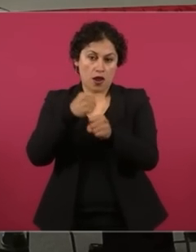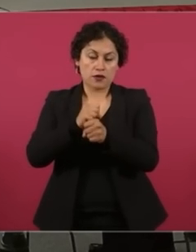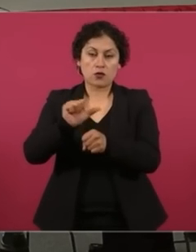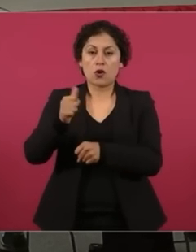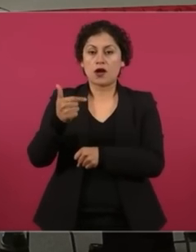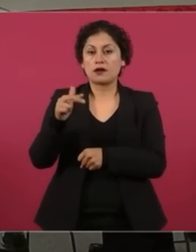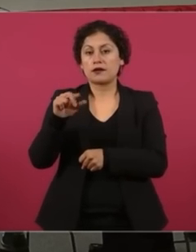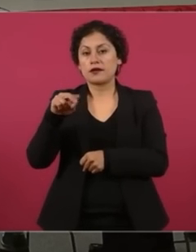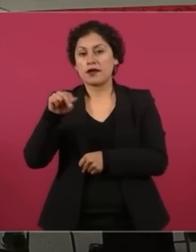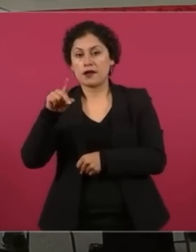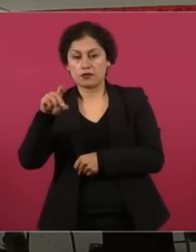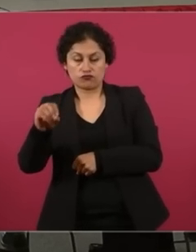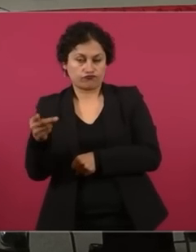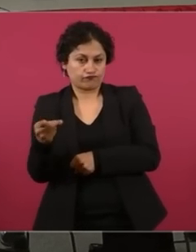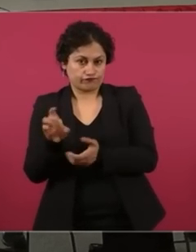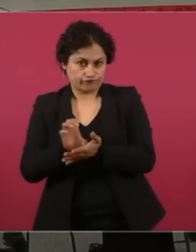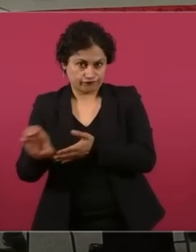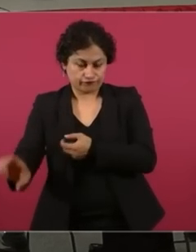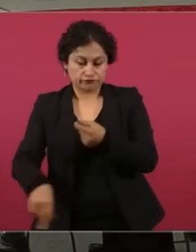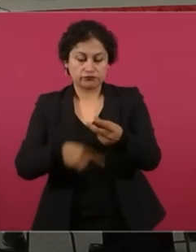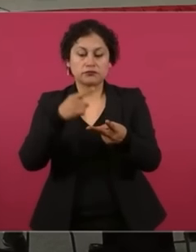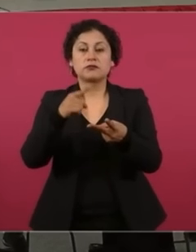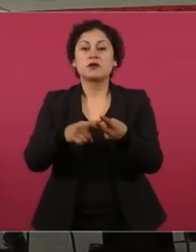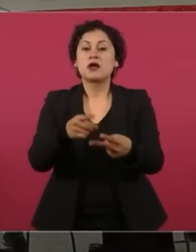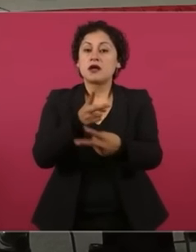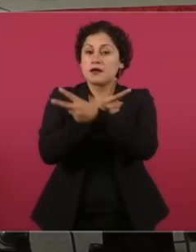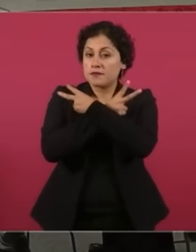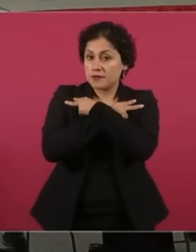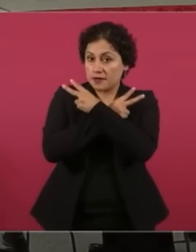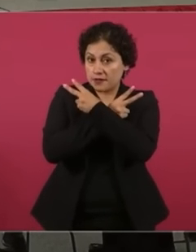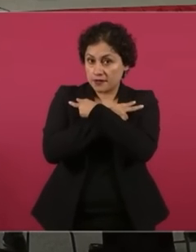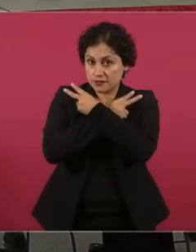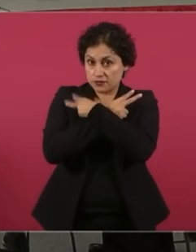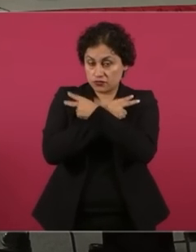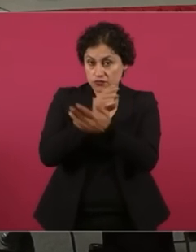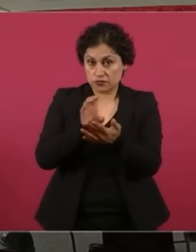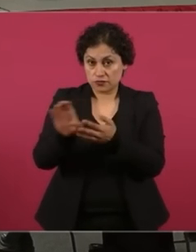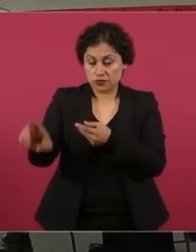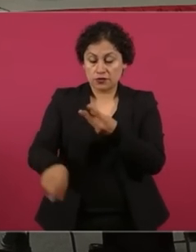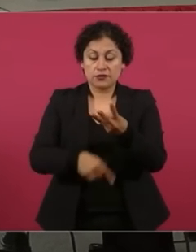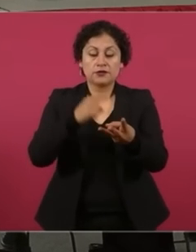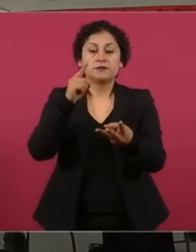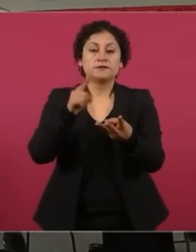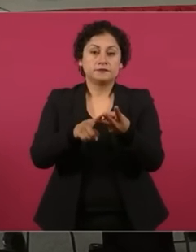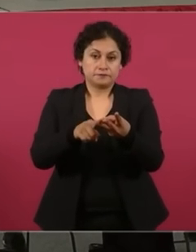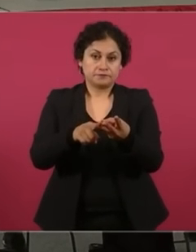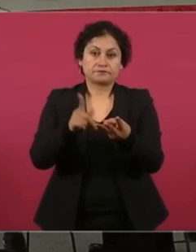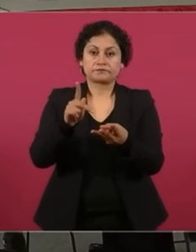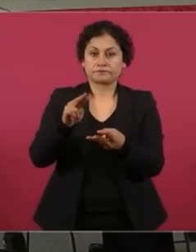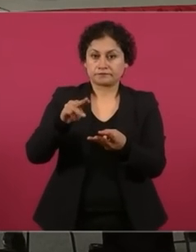Aguinaldo, vacaciones, prima vacacional,